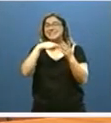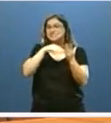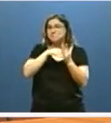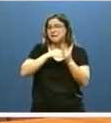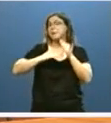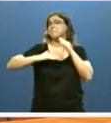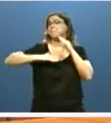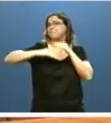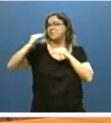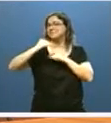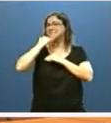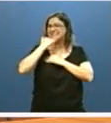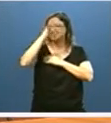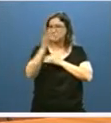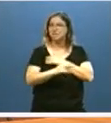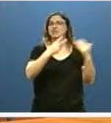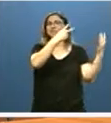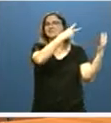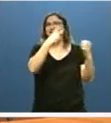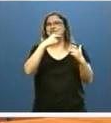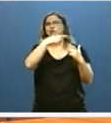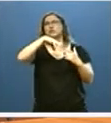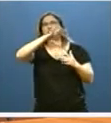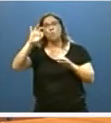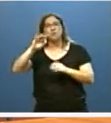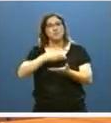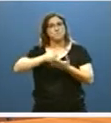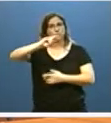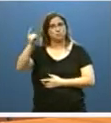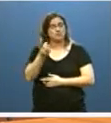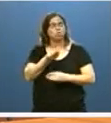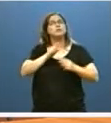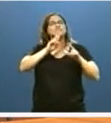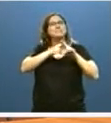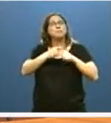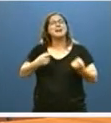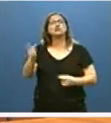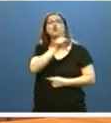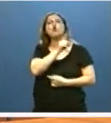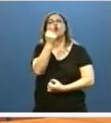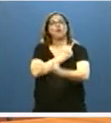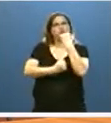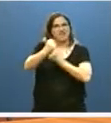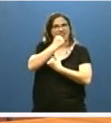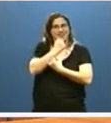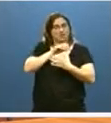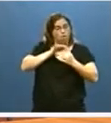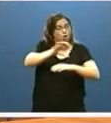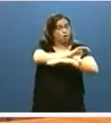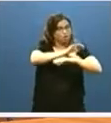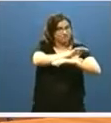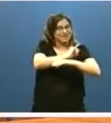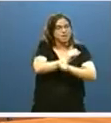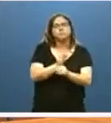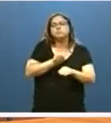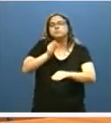.650 millones de euros que suma el gasto no financiero disponible por las consejerías, los estamos destinando